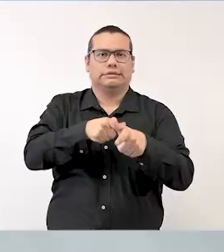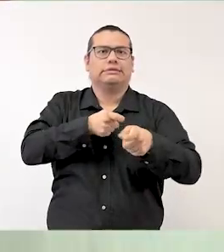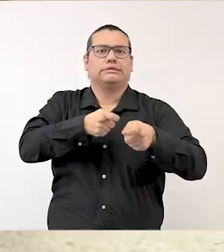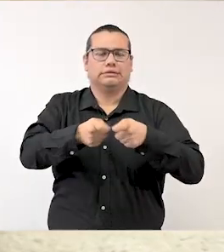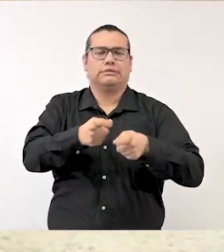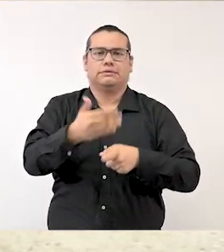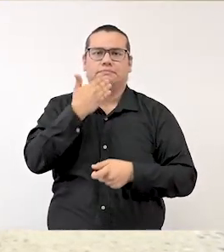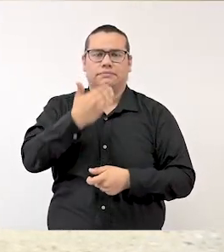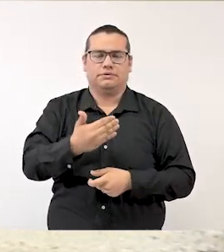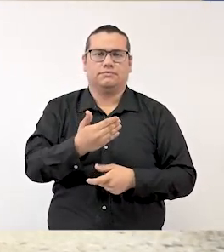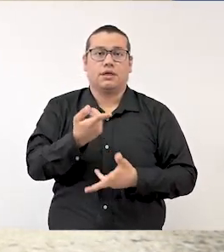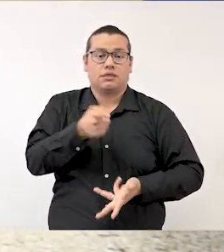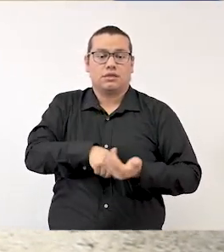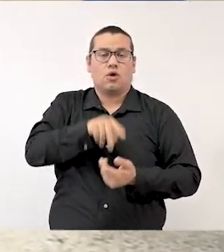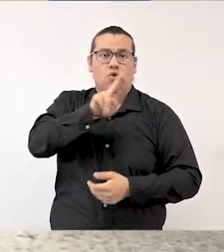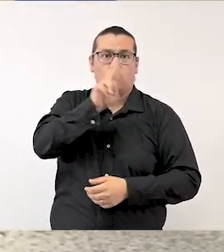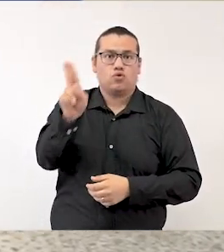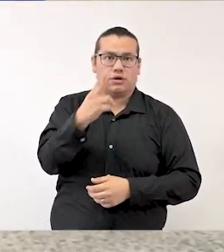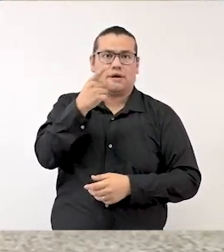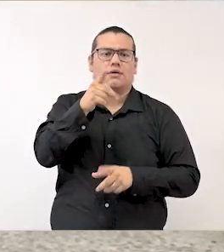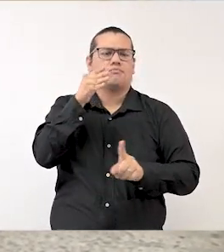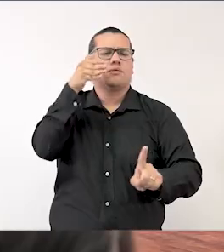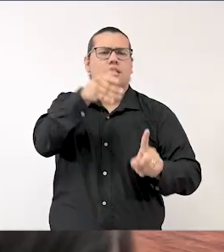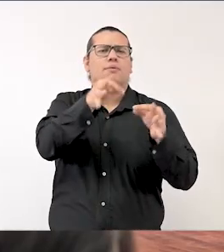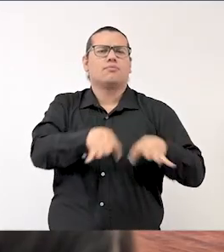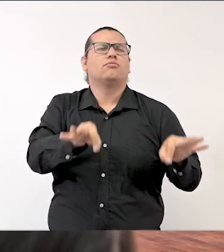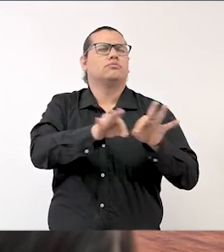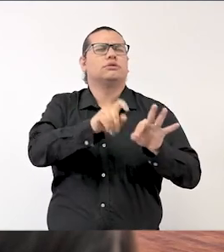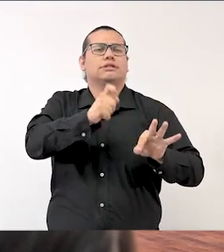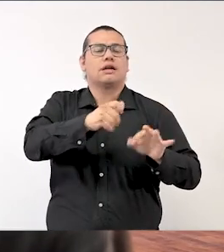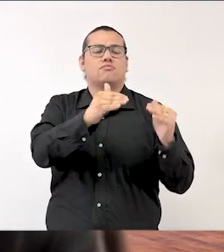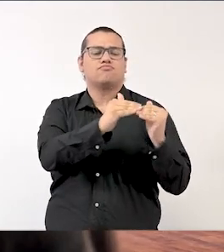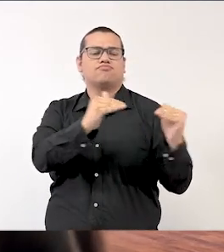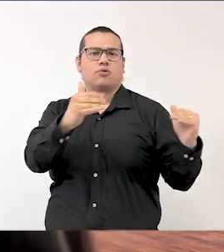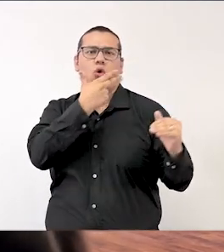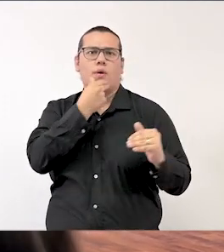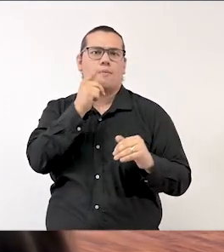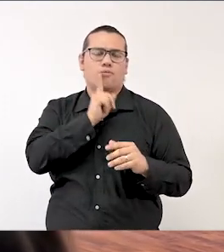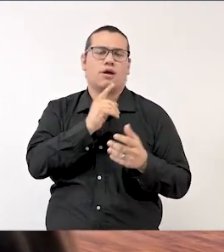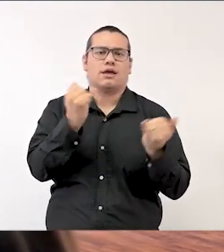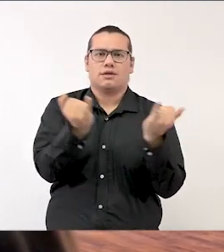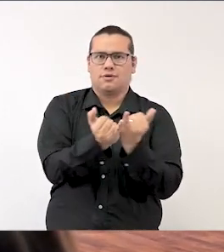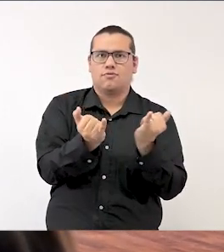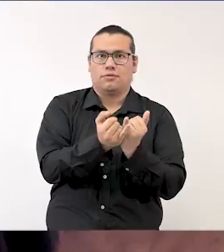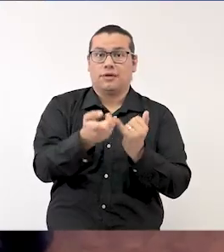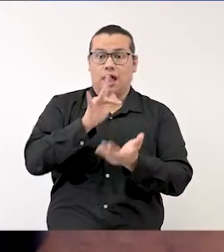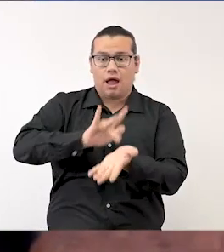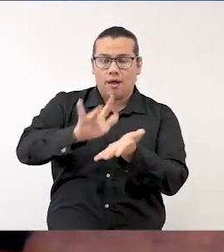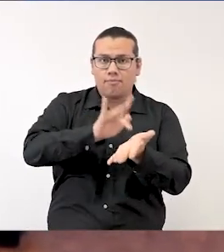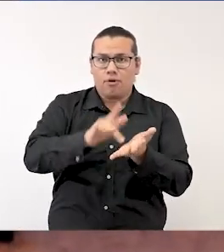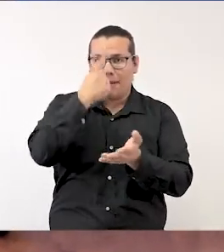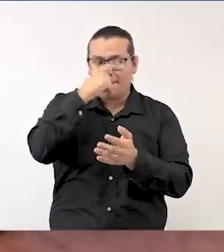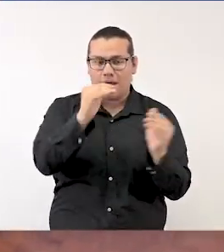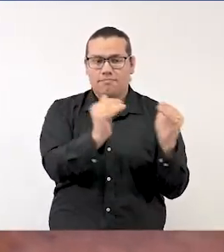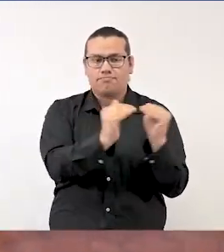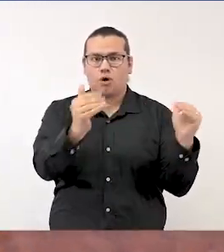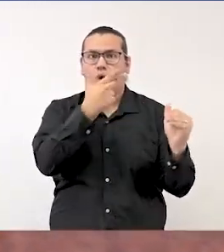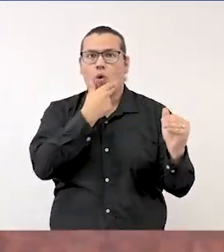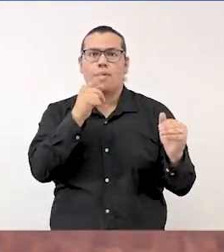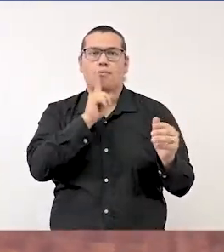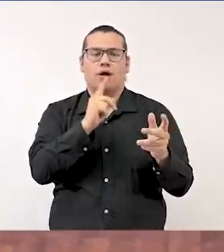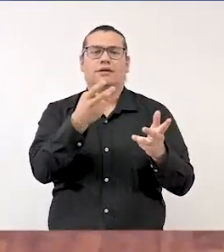La universidad tiene como prioridad la perspectiva de género. He visto que impulsa acciones para hacer de la equidad de género una política